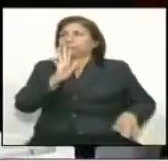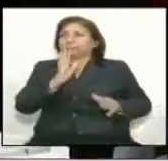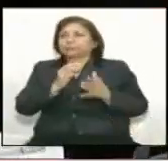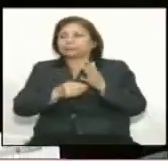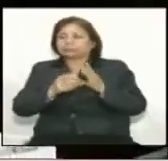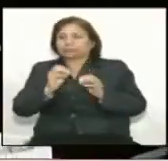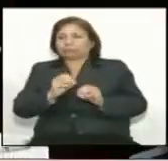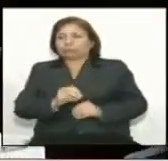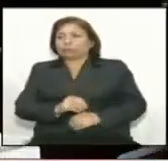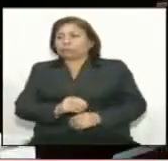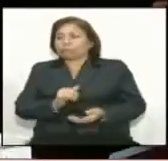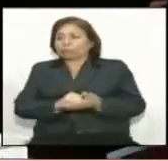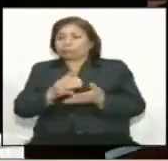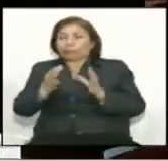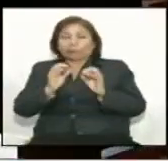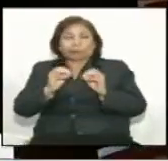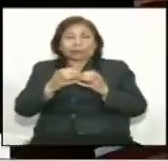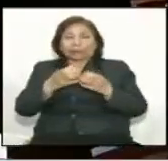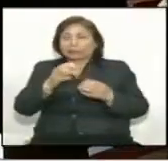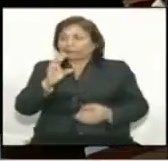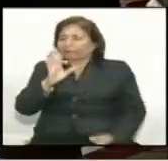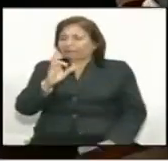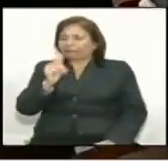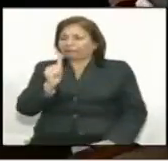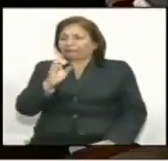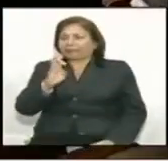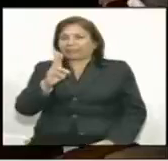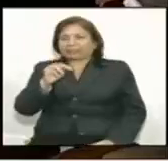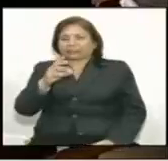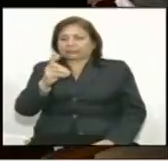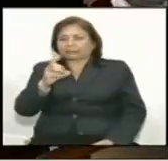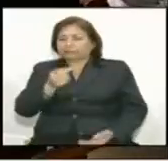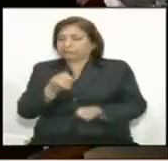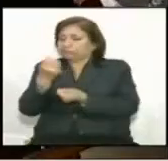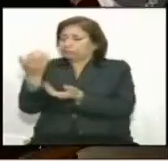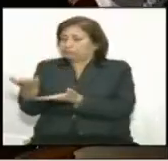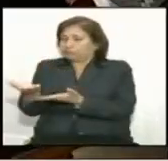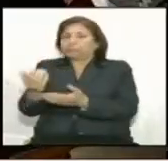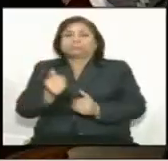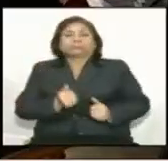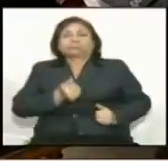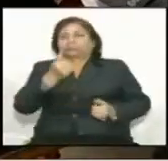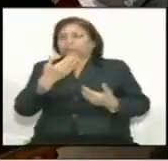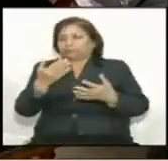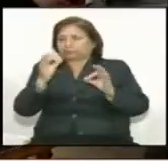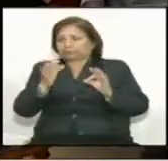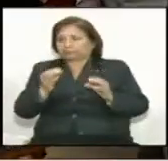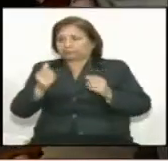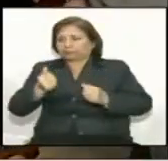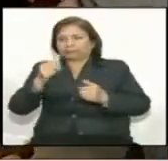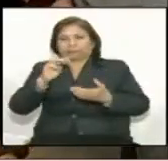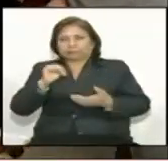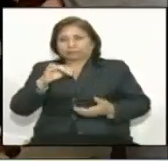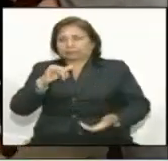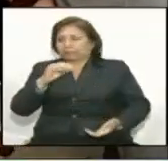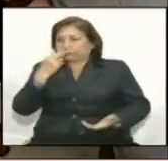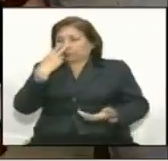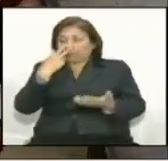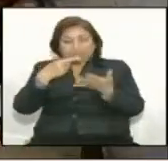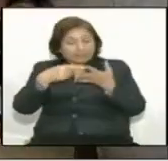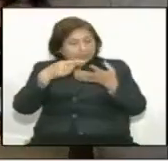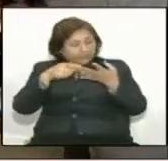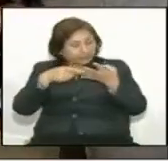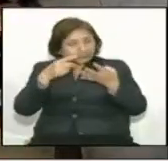oposición a mi pedido para citar al jefe de la policía para que rinda cuentas. Esto fue